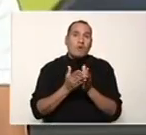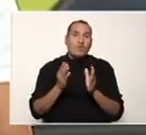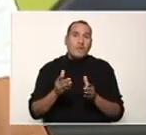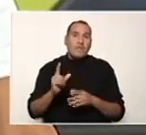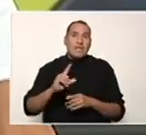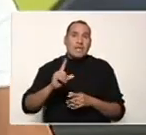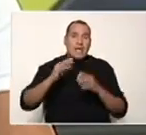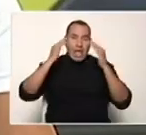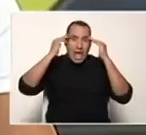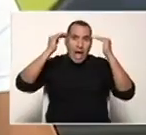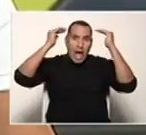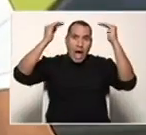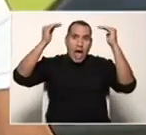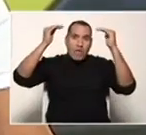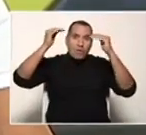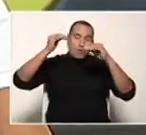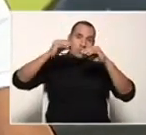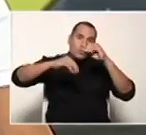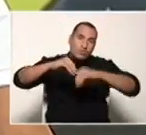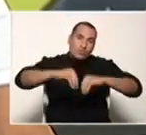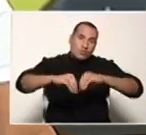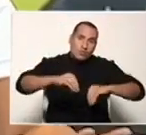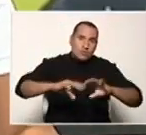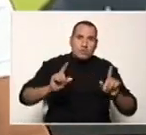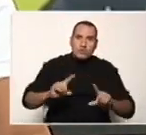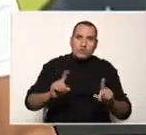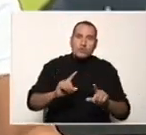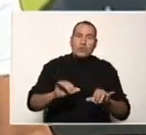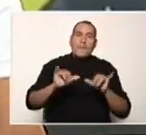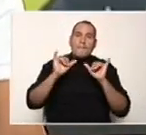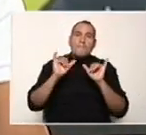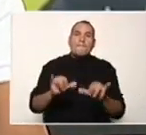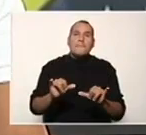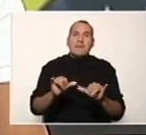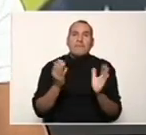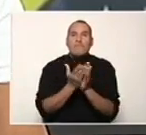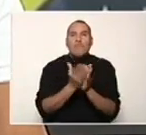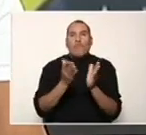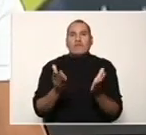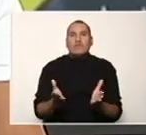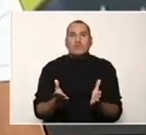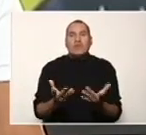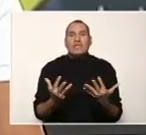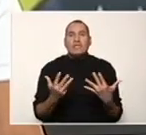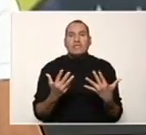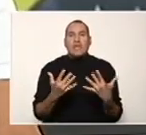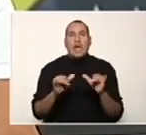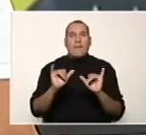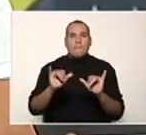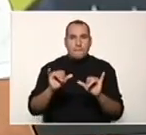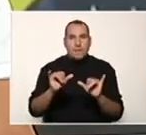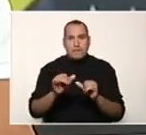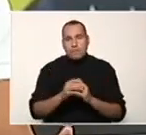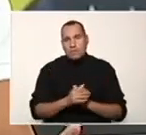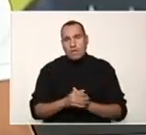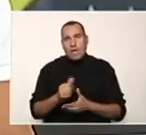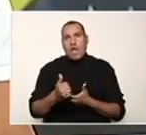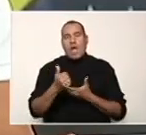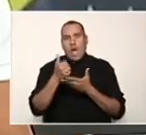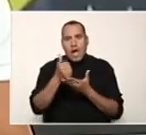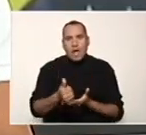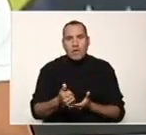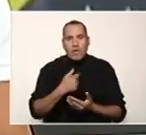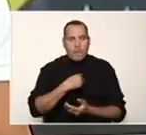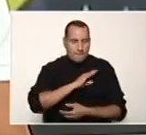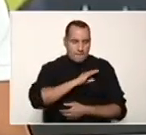el adulto. En este nivel, en educación media, el estudiante debe hacerlo por sí mismo. Esto le va a generar mayor